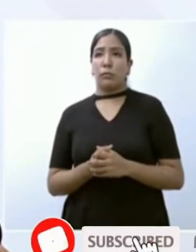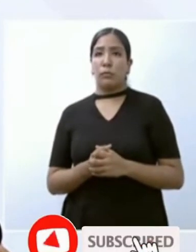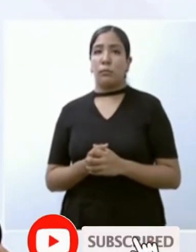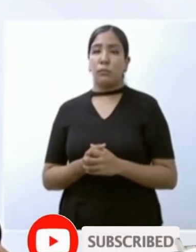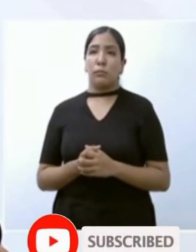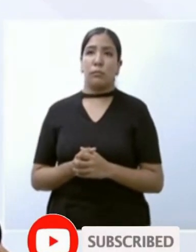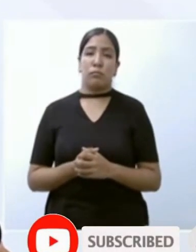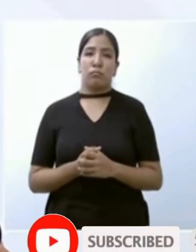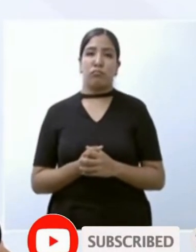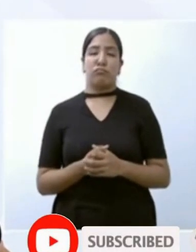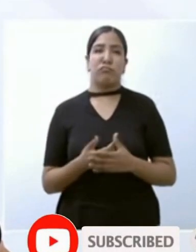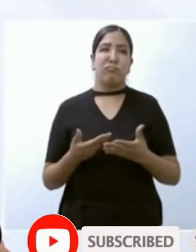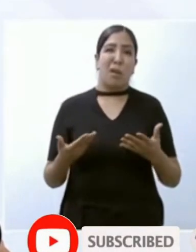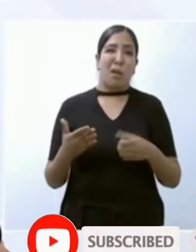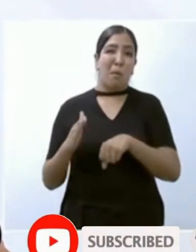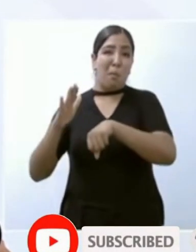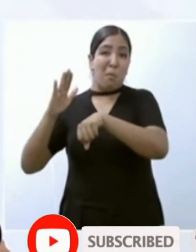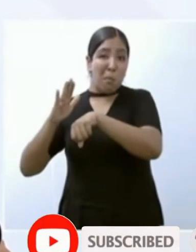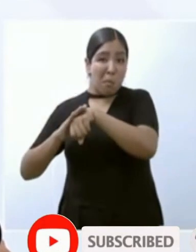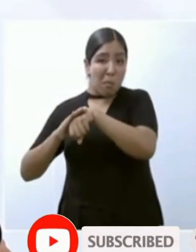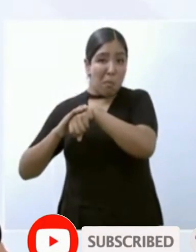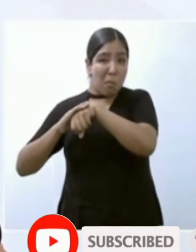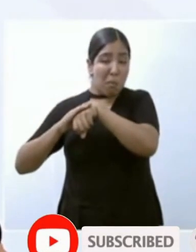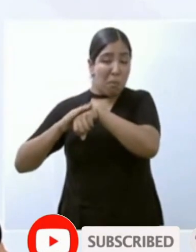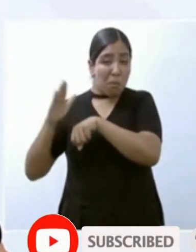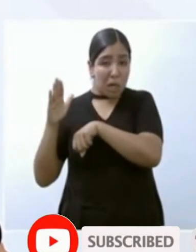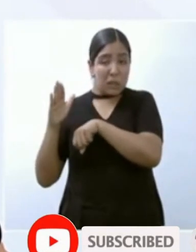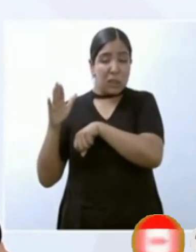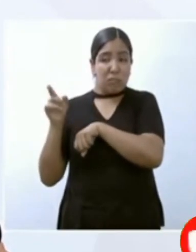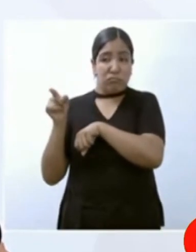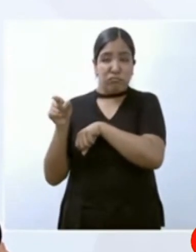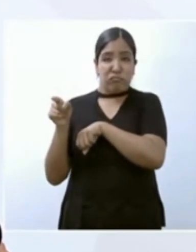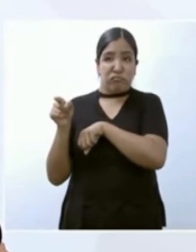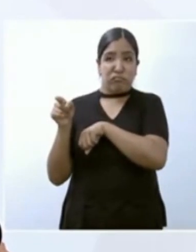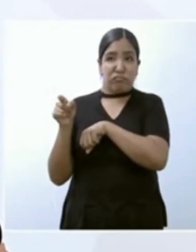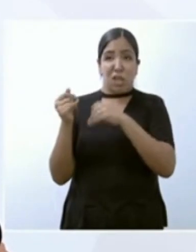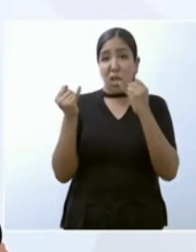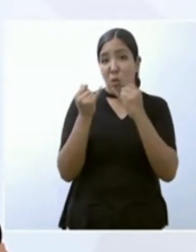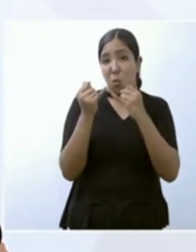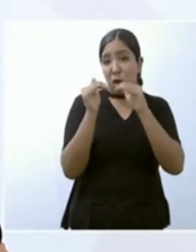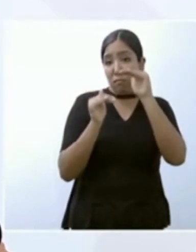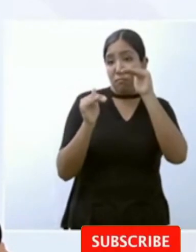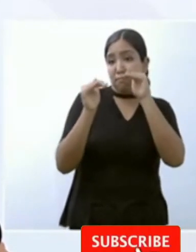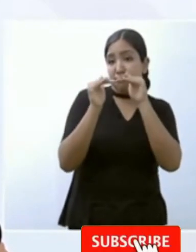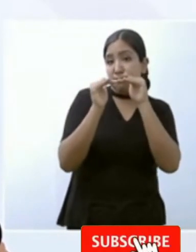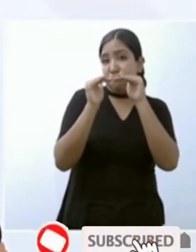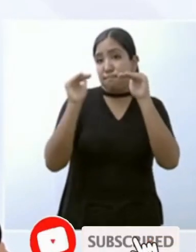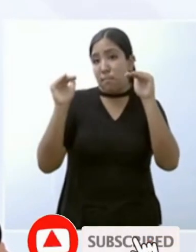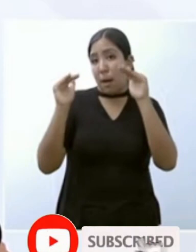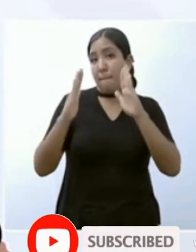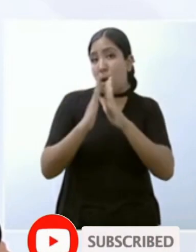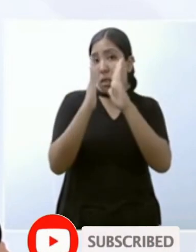es más es igual la participación